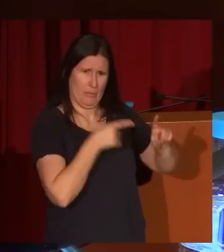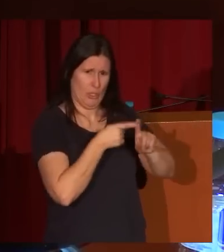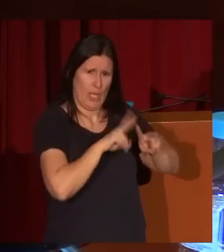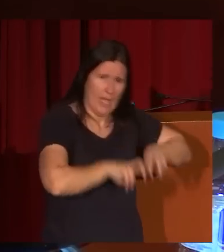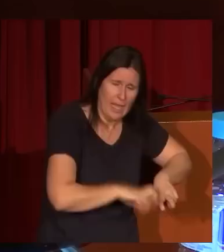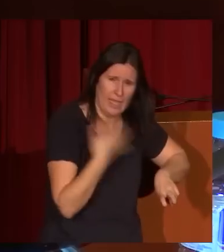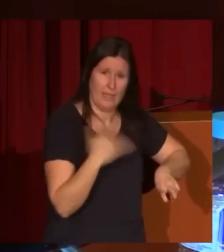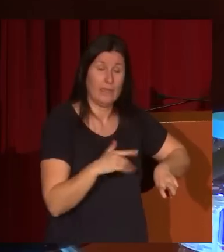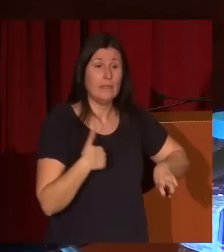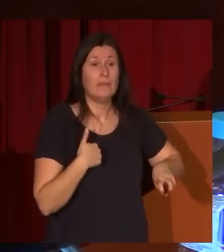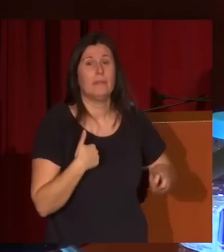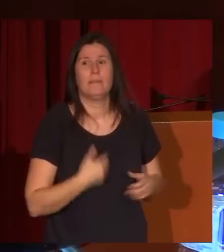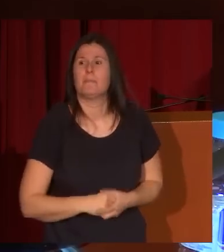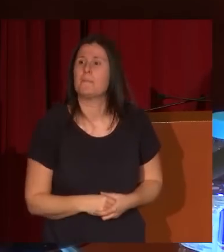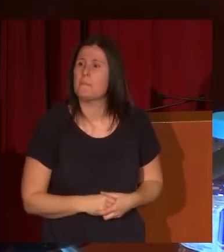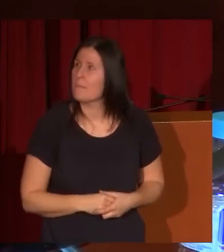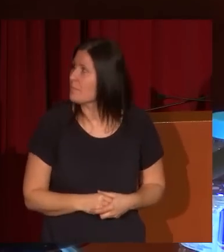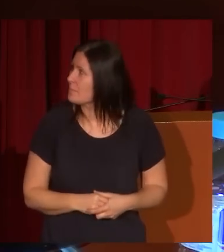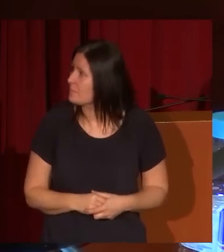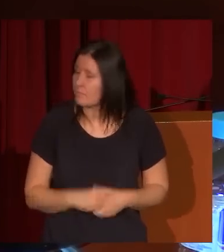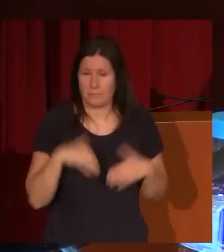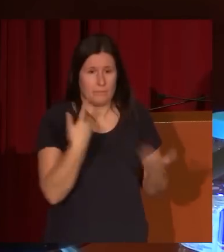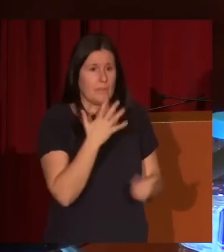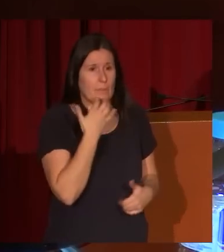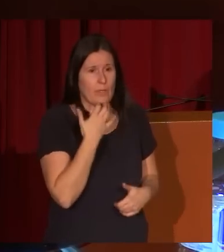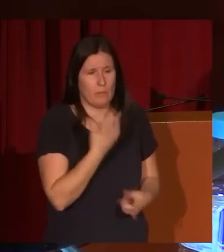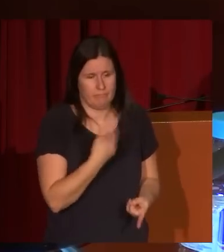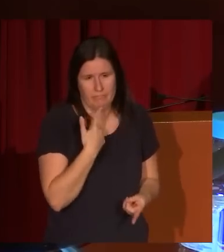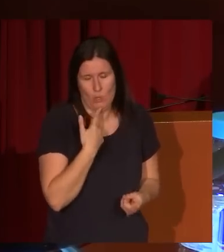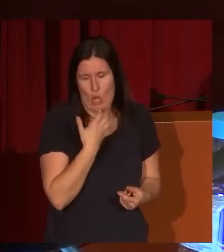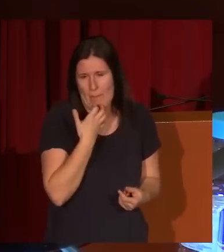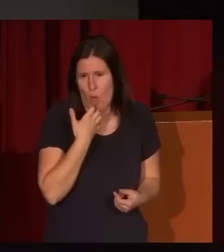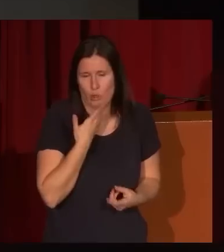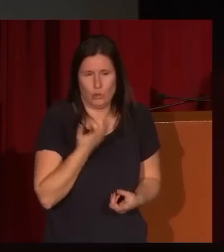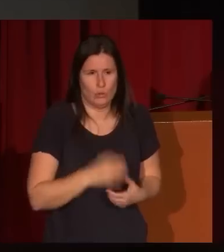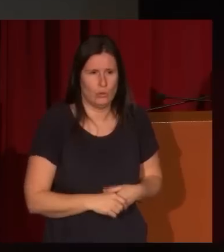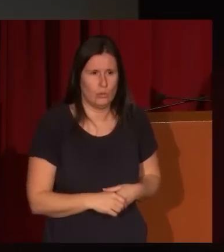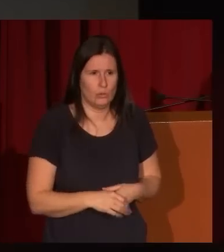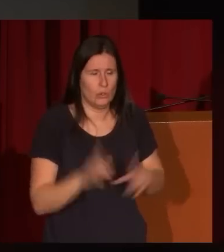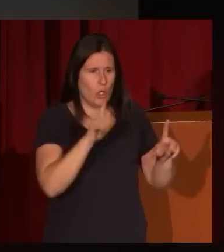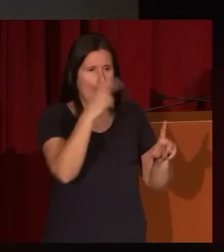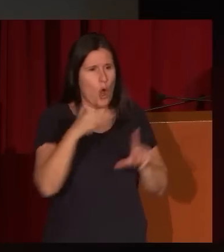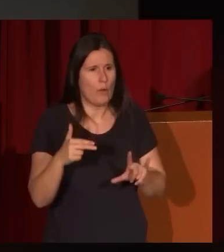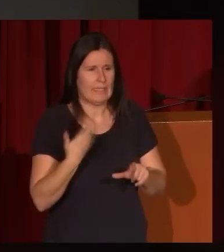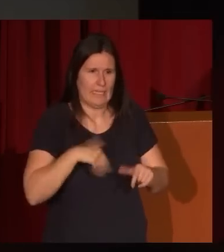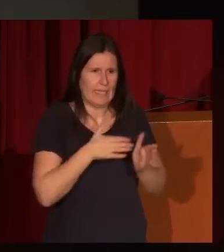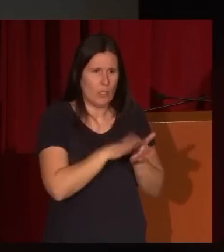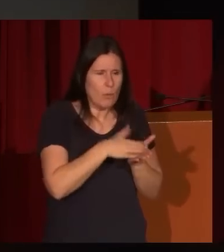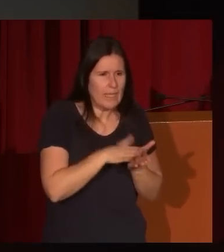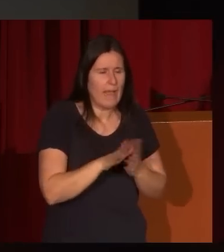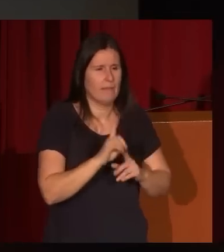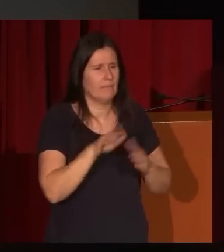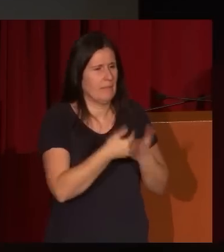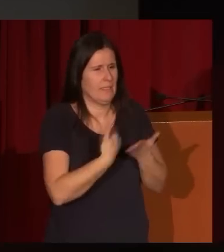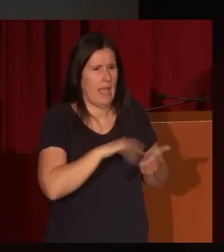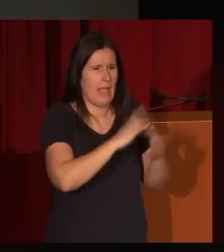En abundancia de esto, por ejemplo, le pongo ejemplos de obras que han sido publicadas, y han sido